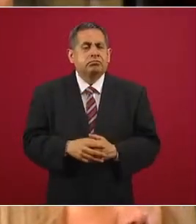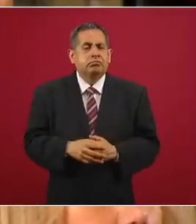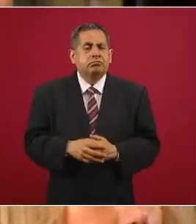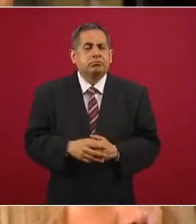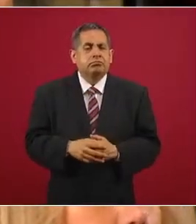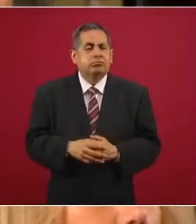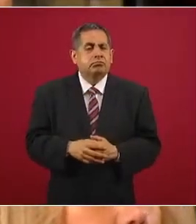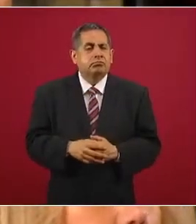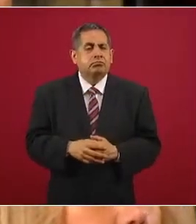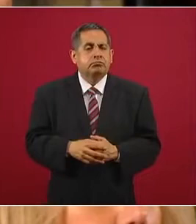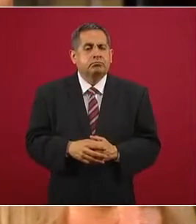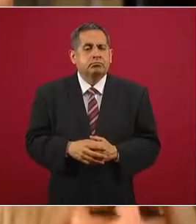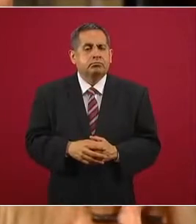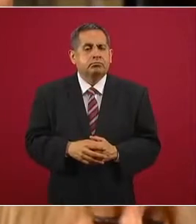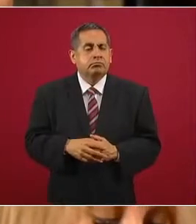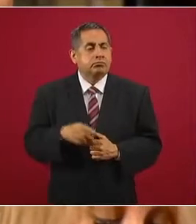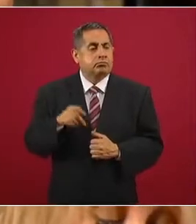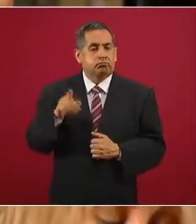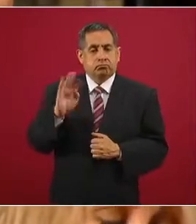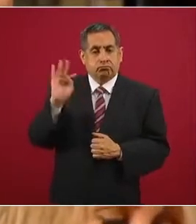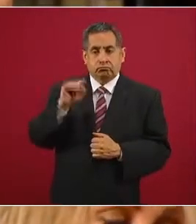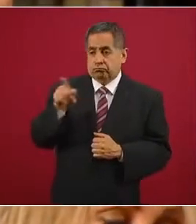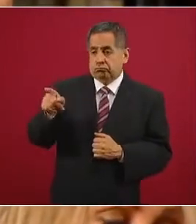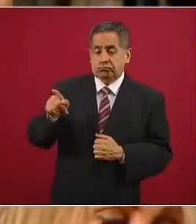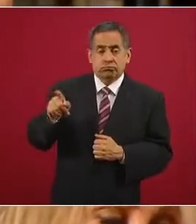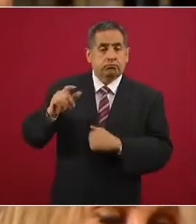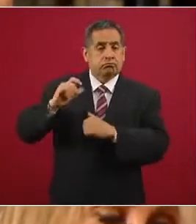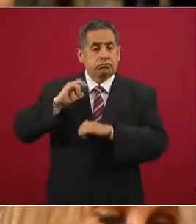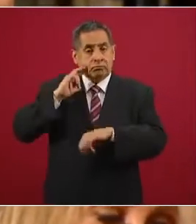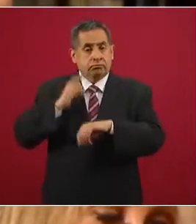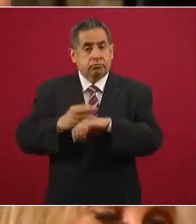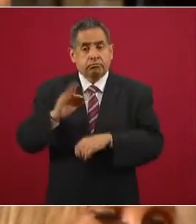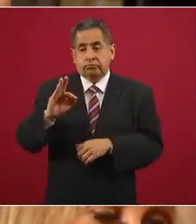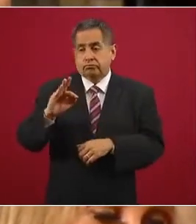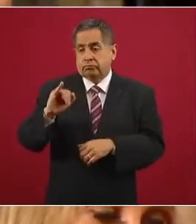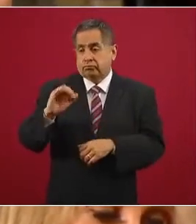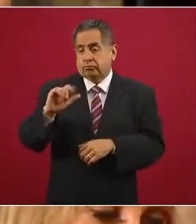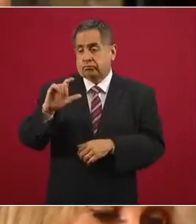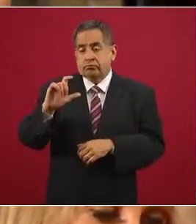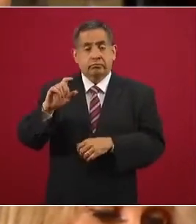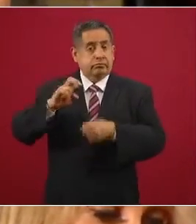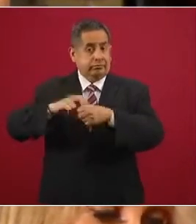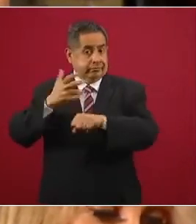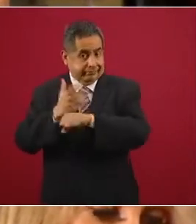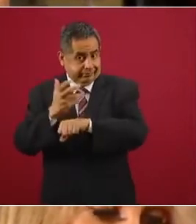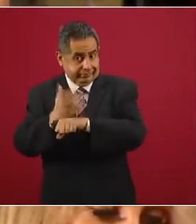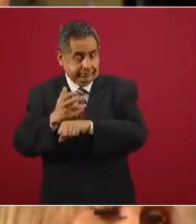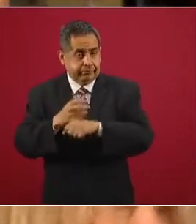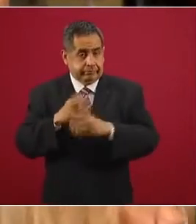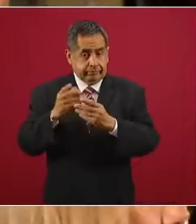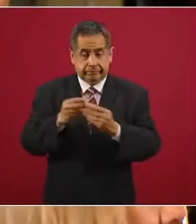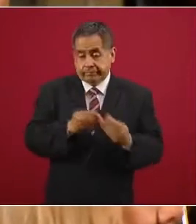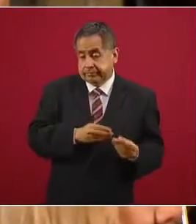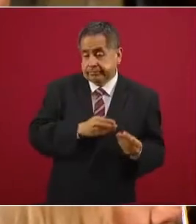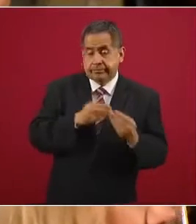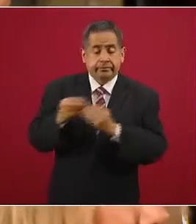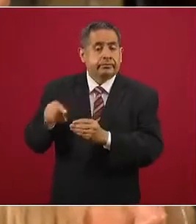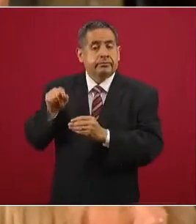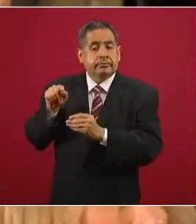que la Fiscalía en Estados Unidos le ha entregado al abogado de